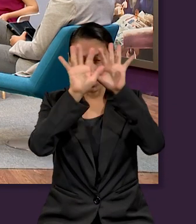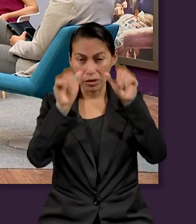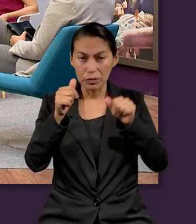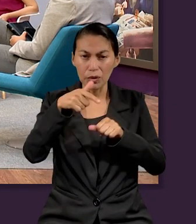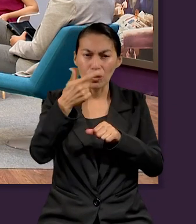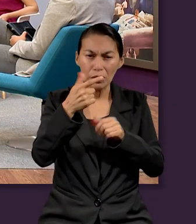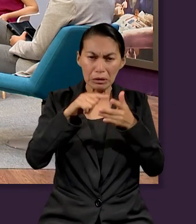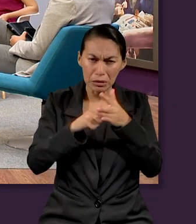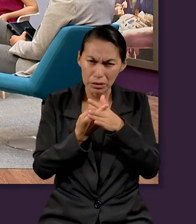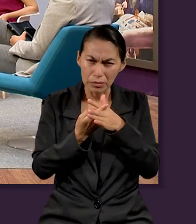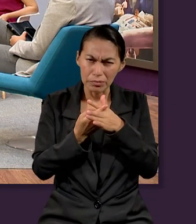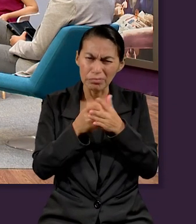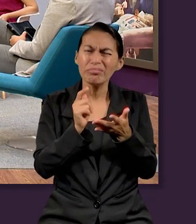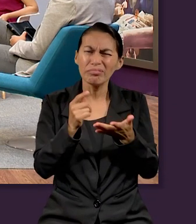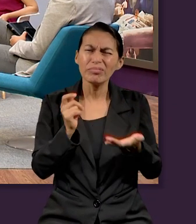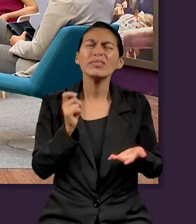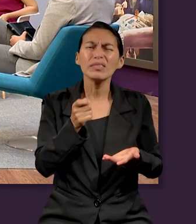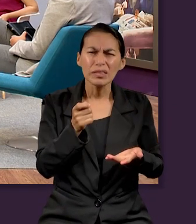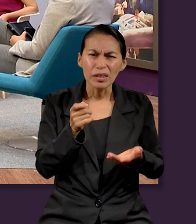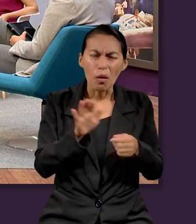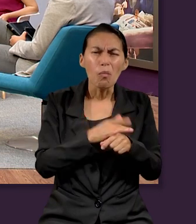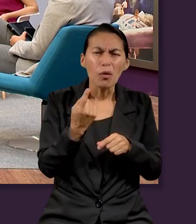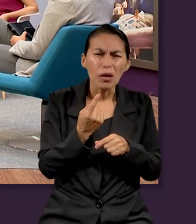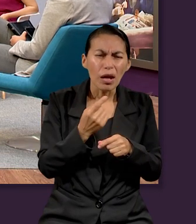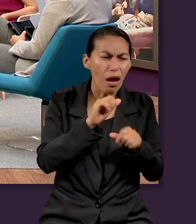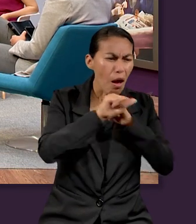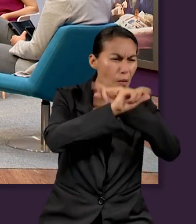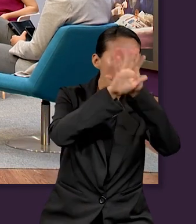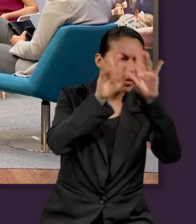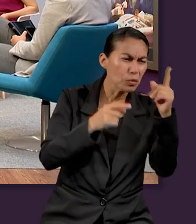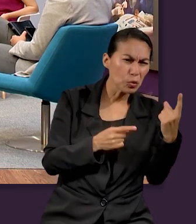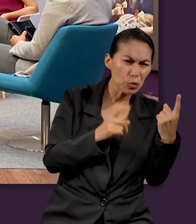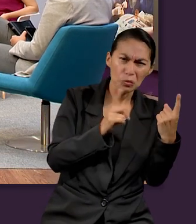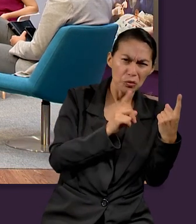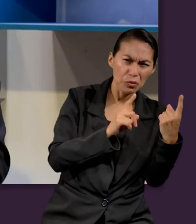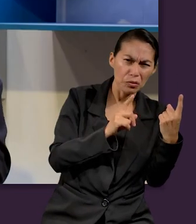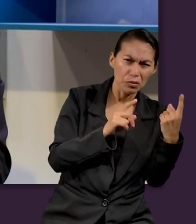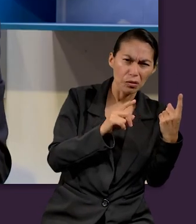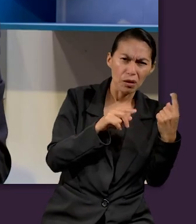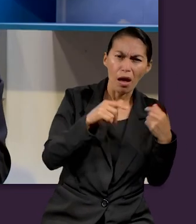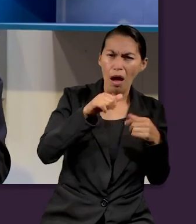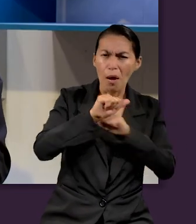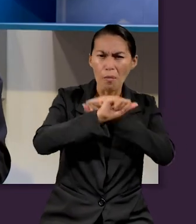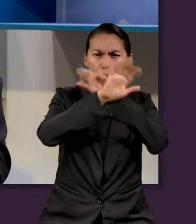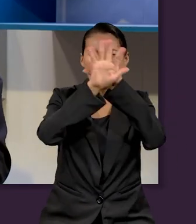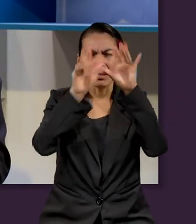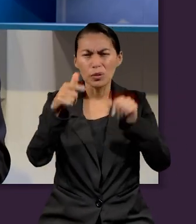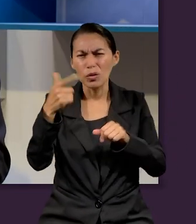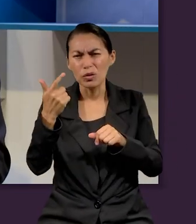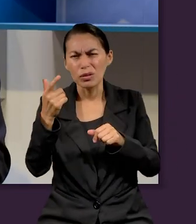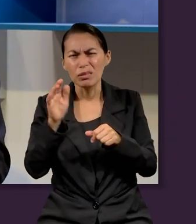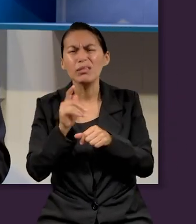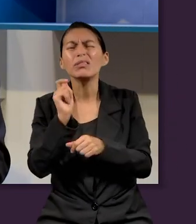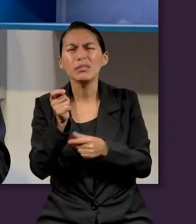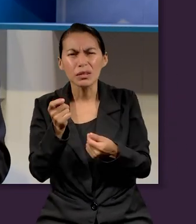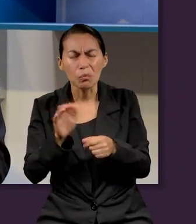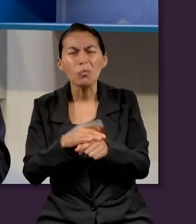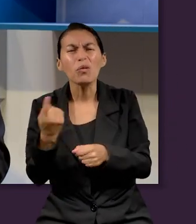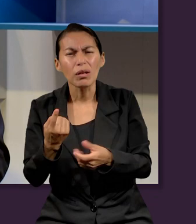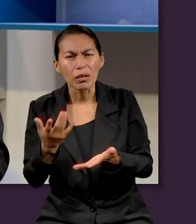recuerdan que estamos empezando con Apocalipsis 12. Me llama la atención que no iniciamos con Apocalipsis 1, si nos vamos al 12.